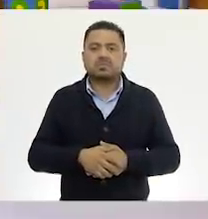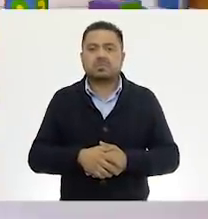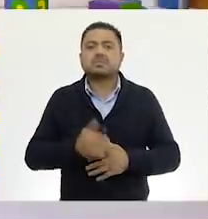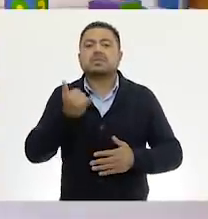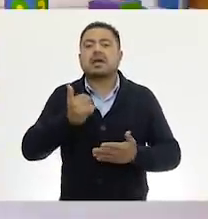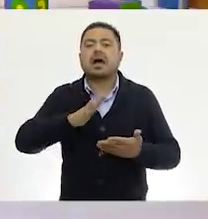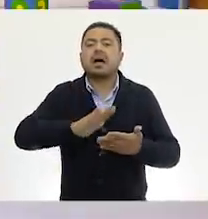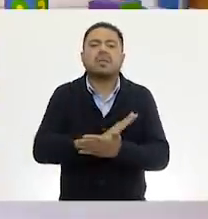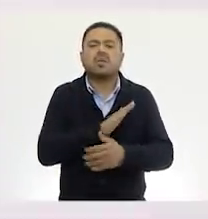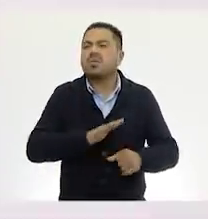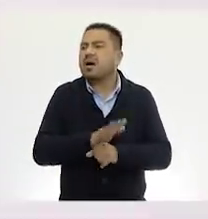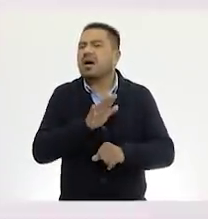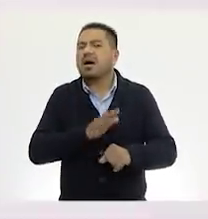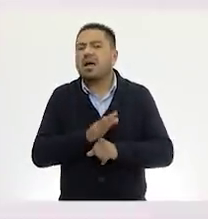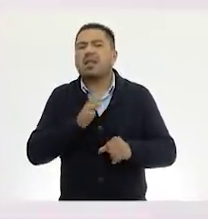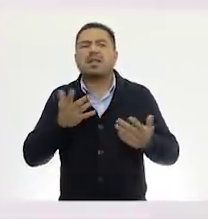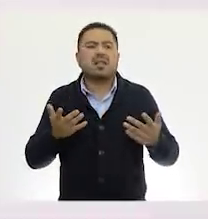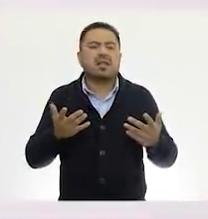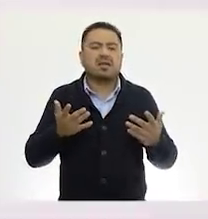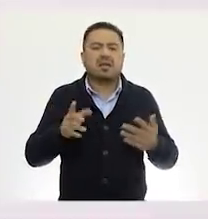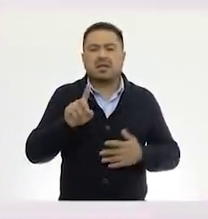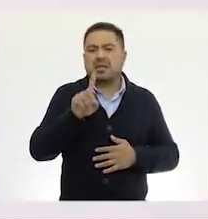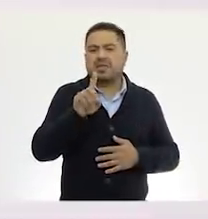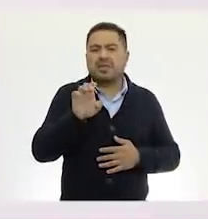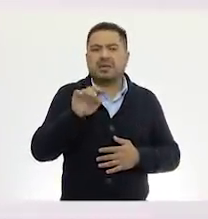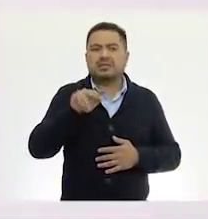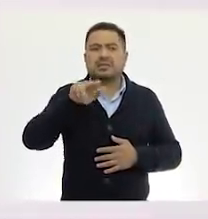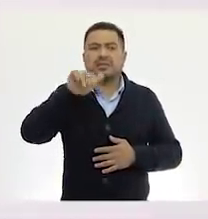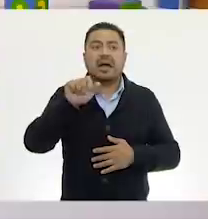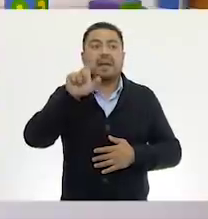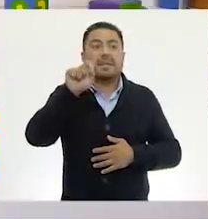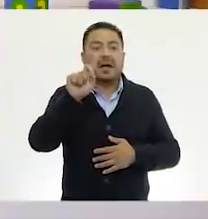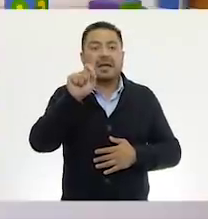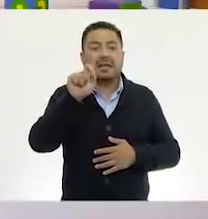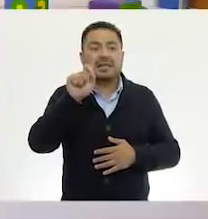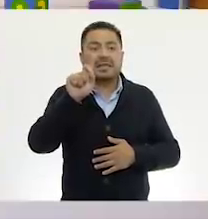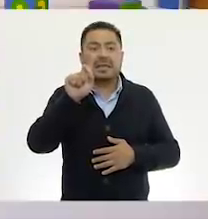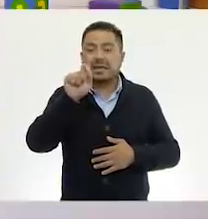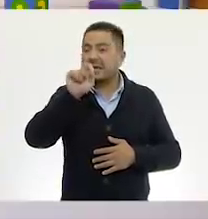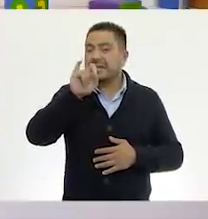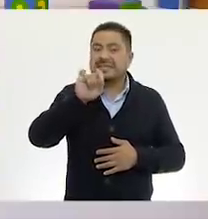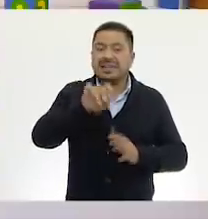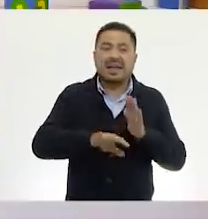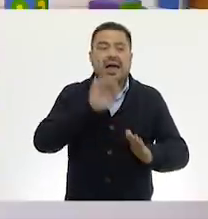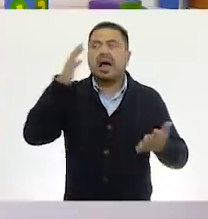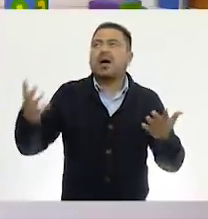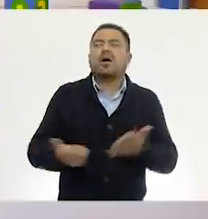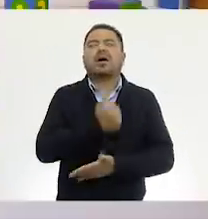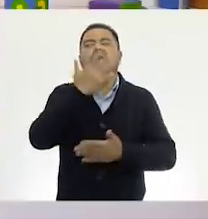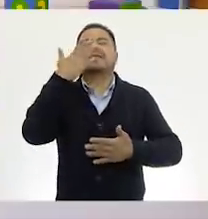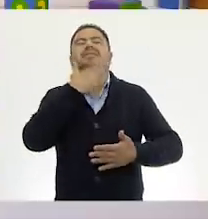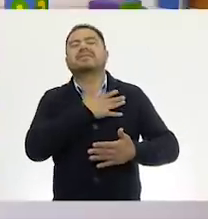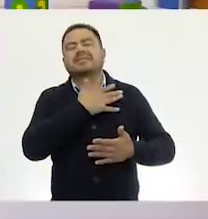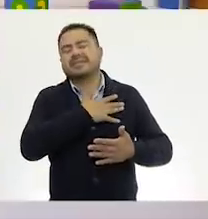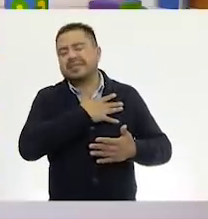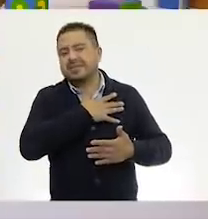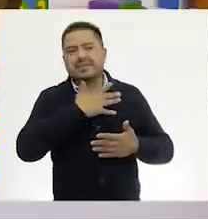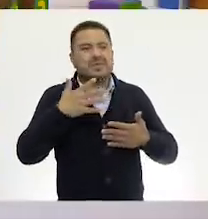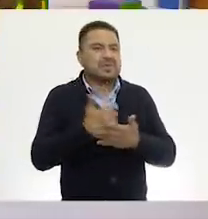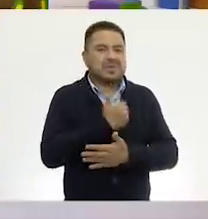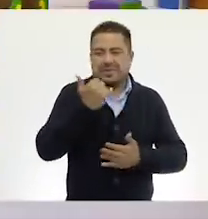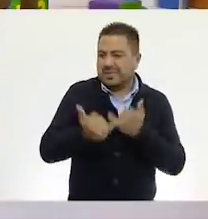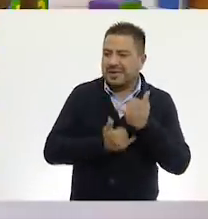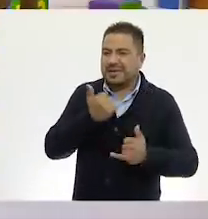Y en las decenas me salió el veinte. El veinte. Lo logramos. Lo logramos. Podemos completar.